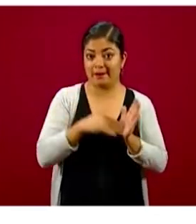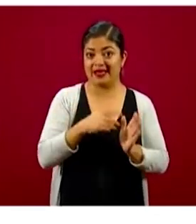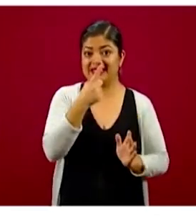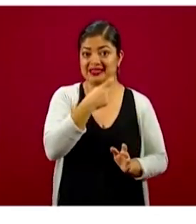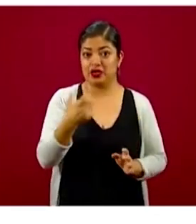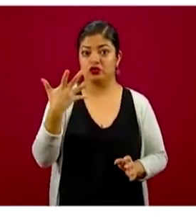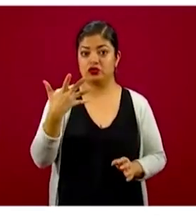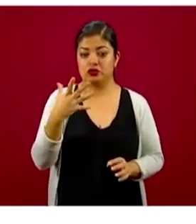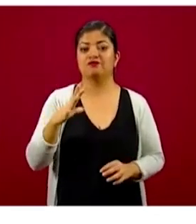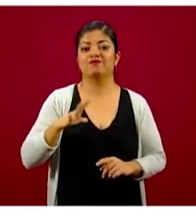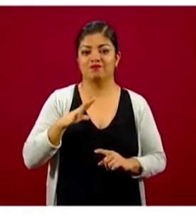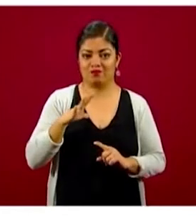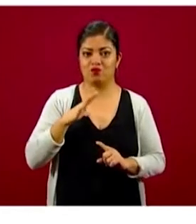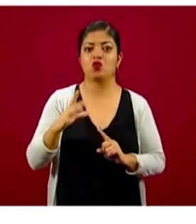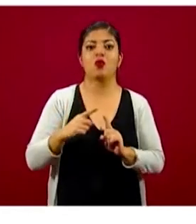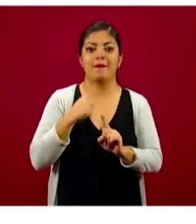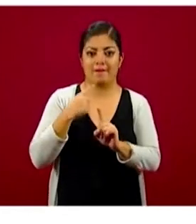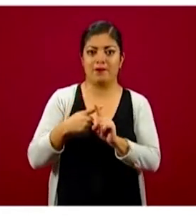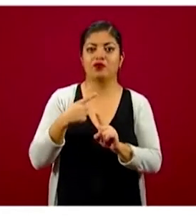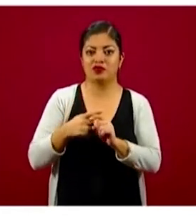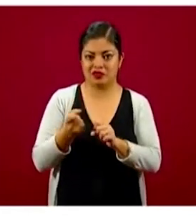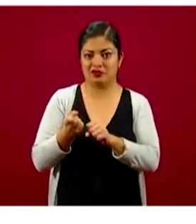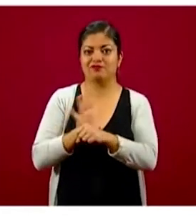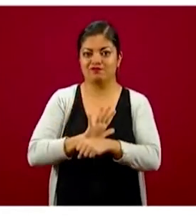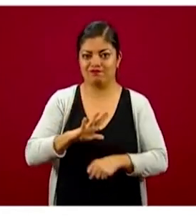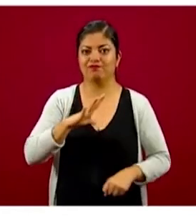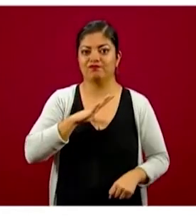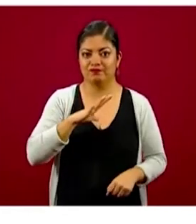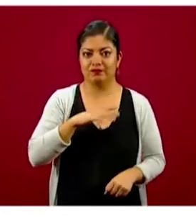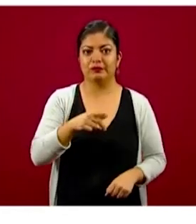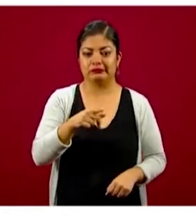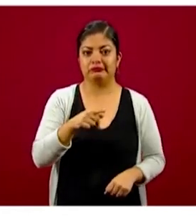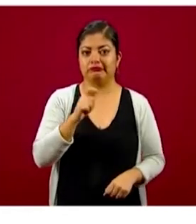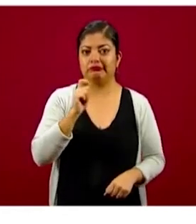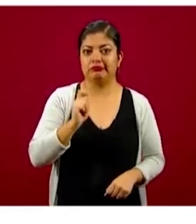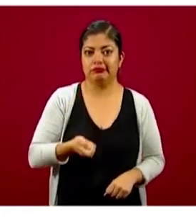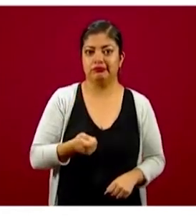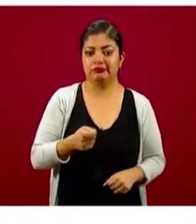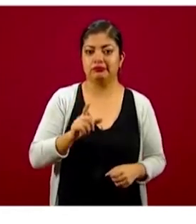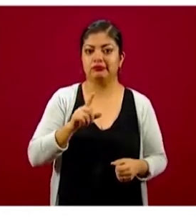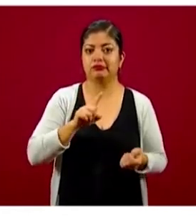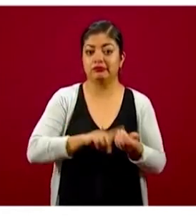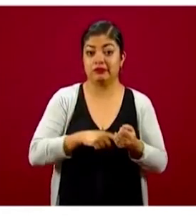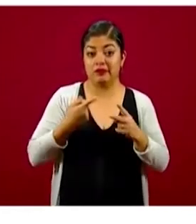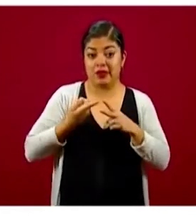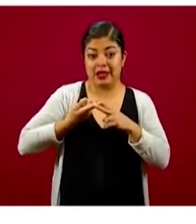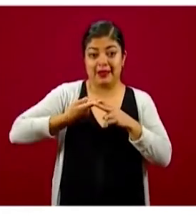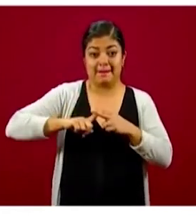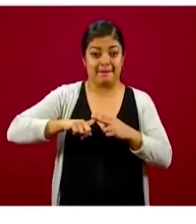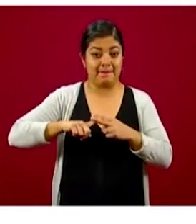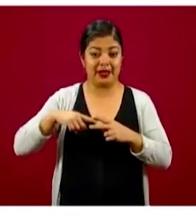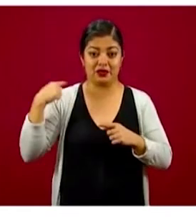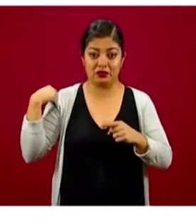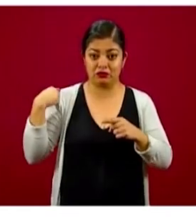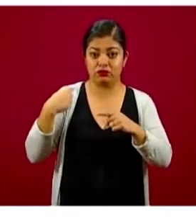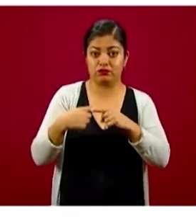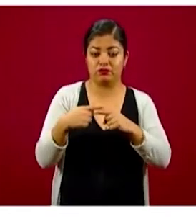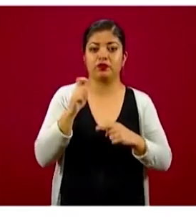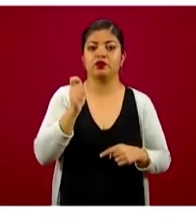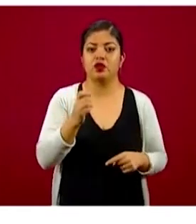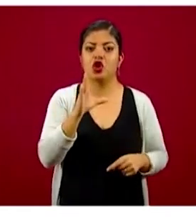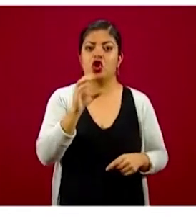fue positivo al virus, por lo tanto son nuestros casos confirmados y acumulados desde el inicio de la epidemia en México de COVID